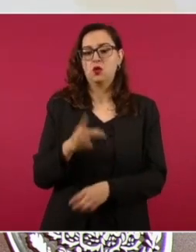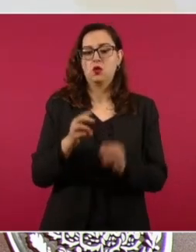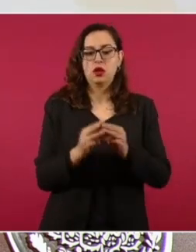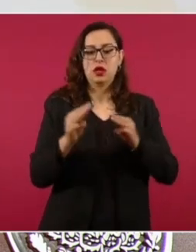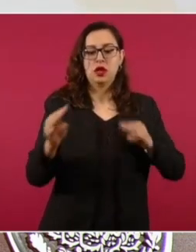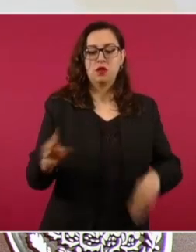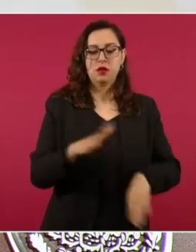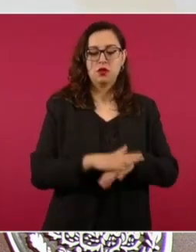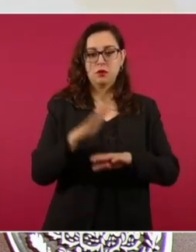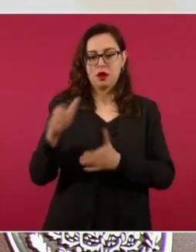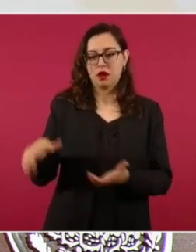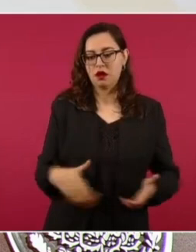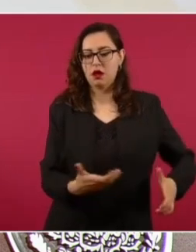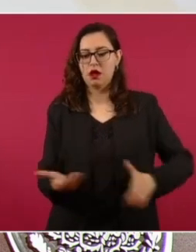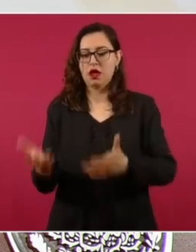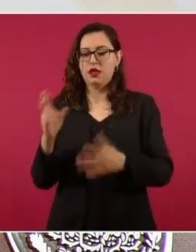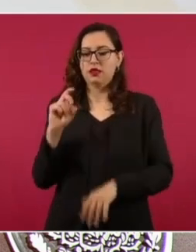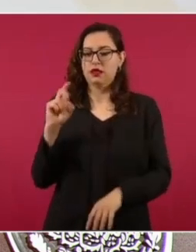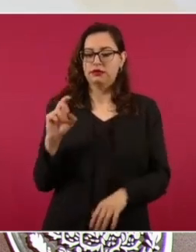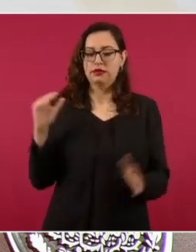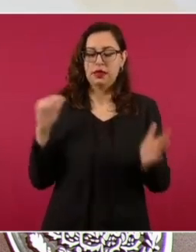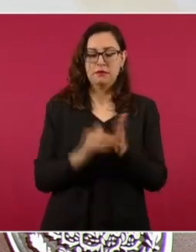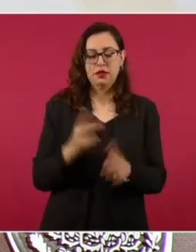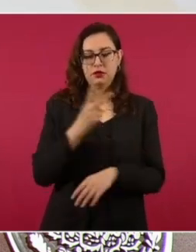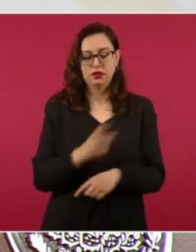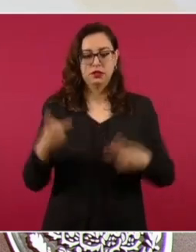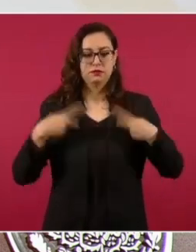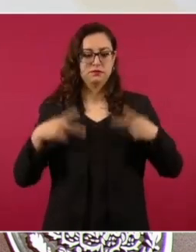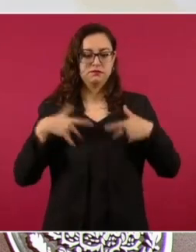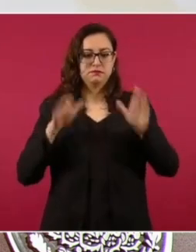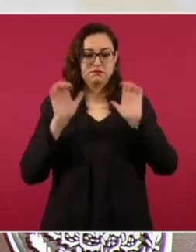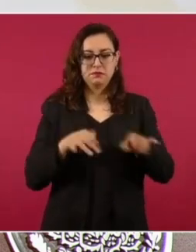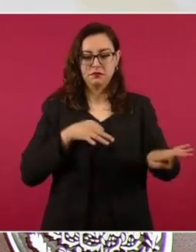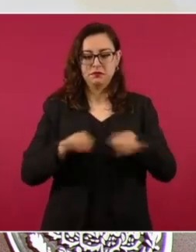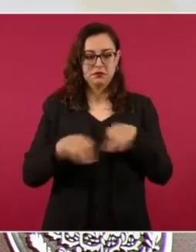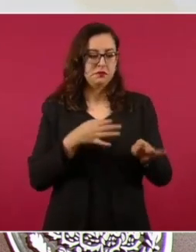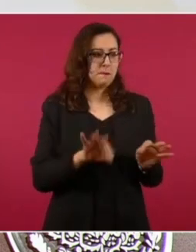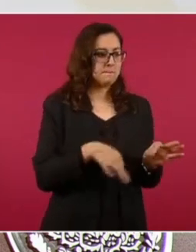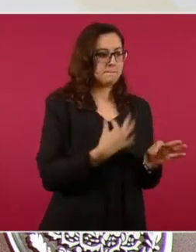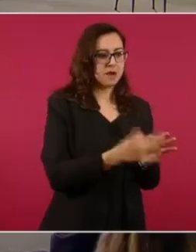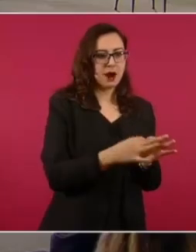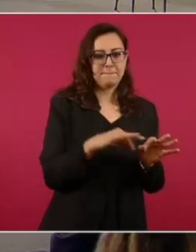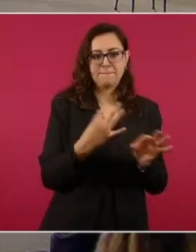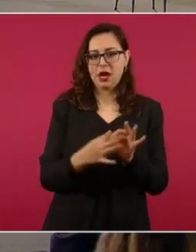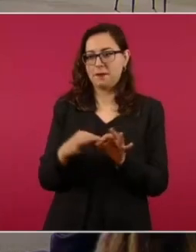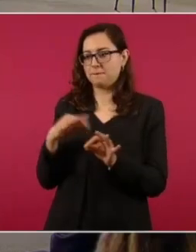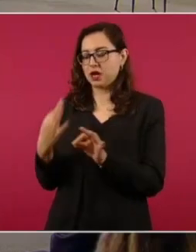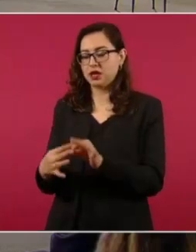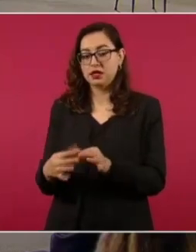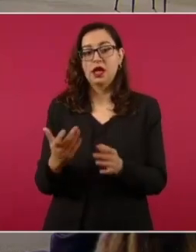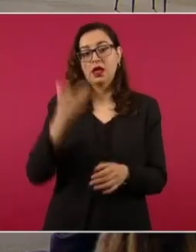libre de peaje, generando 30 mil 200 empleos directos e indirectos. Al concluir estas obras, reduciríamos hasta 45